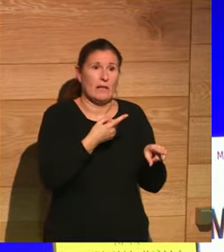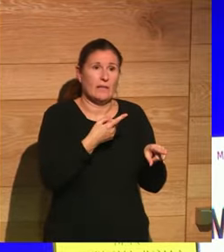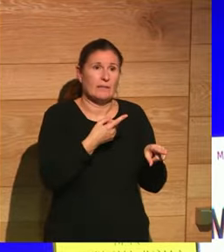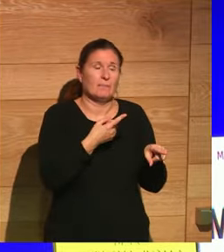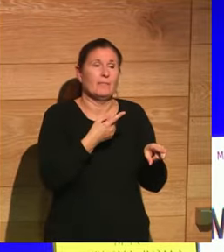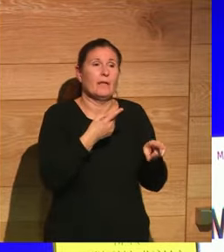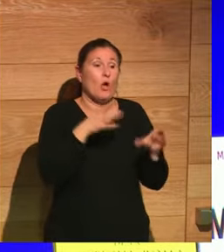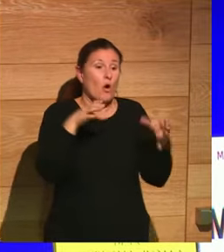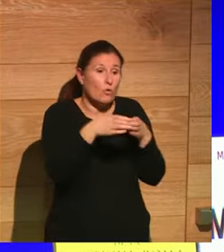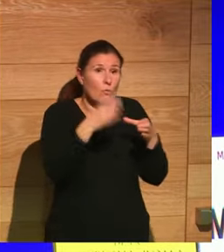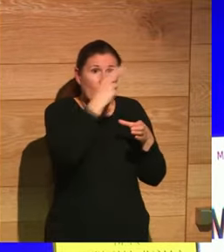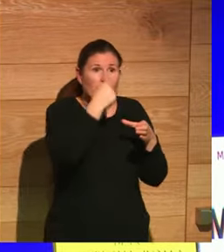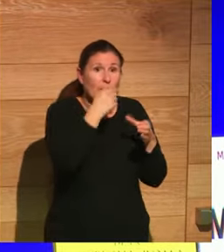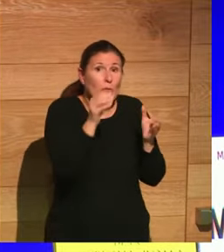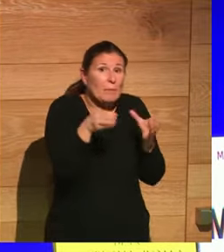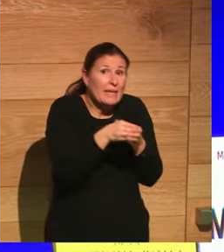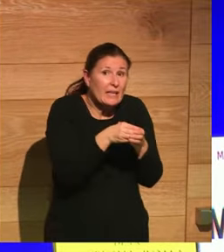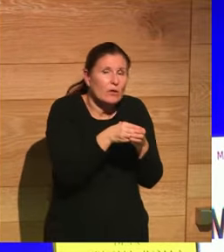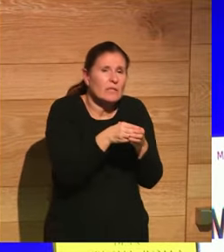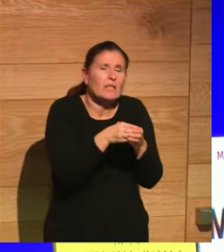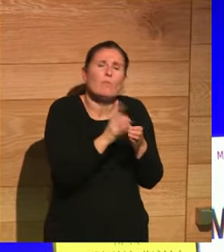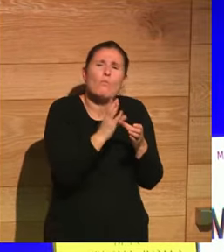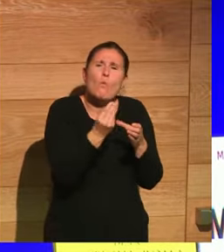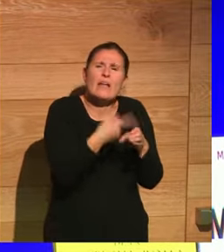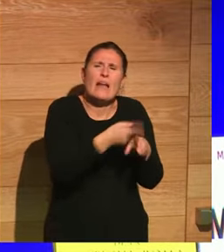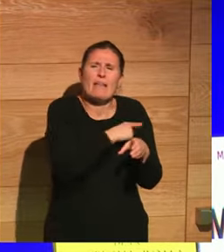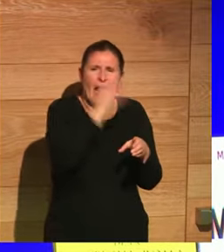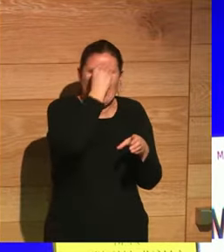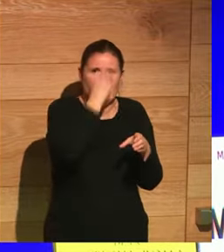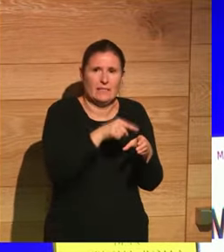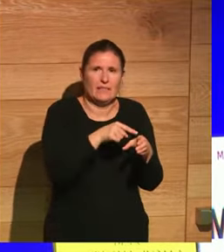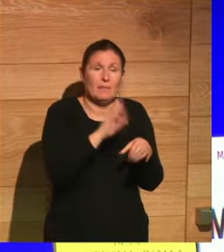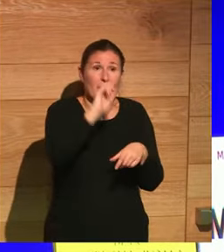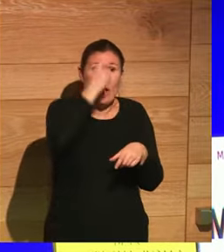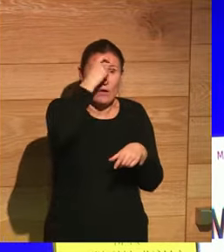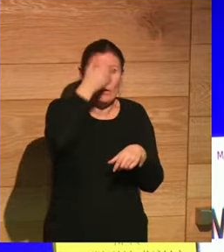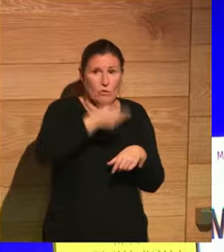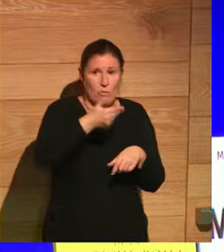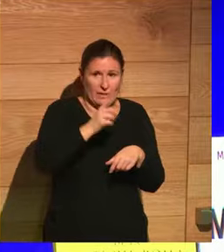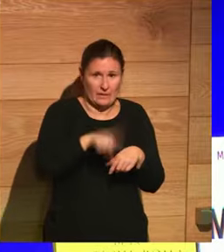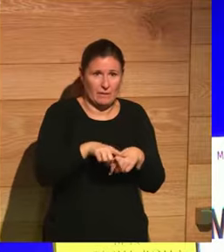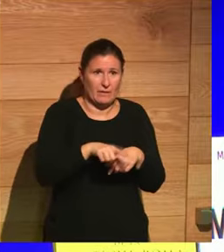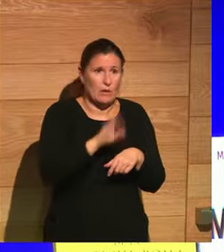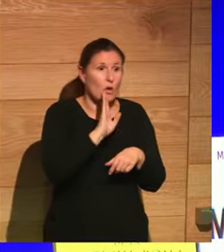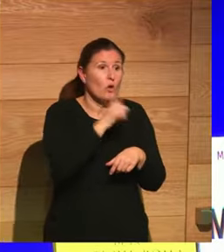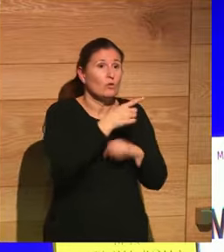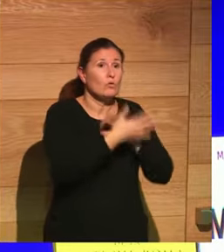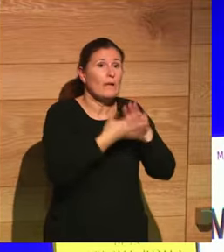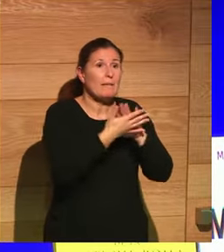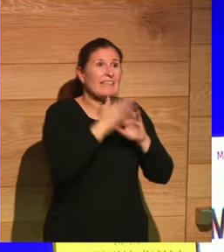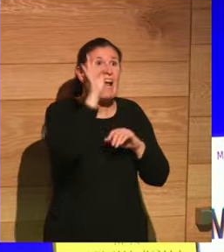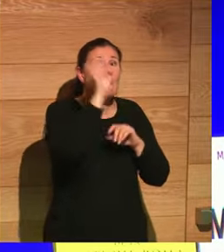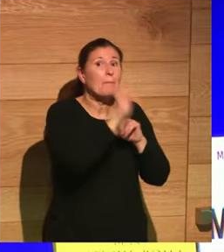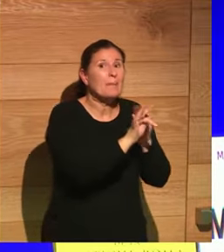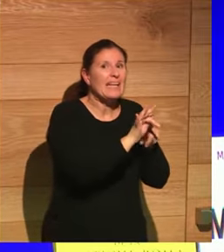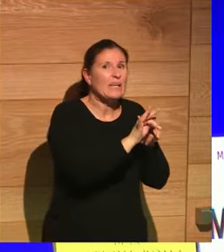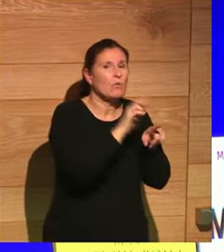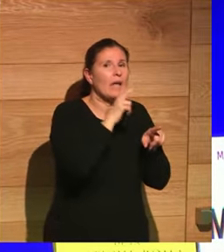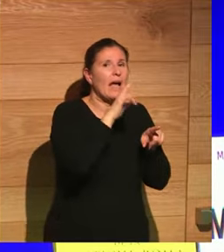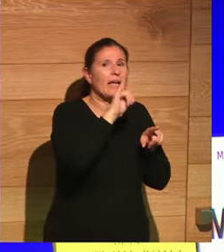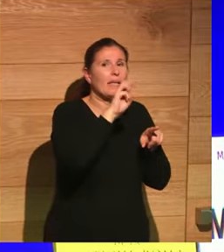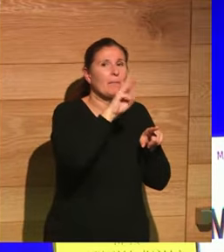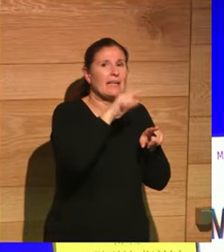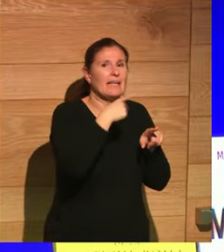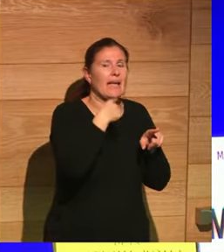grupos cristianos muy reducidos y muy radicales pero aquí hay un concepto todavía más importante tú me hablas de la película Hipatia